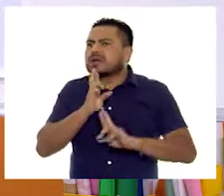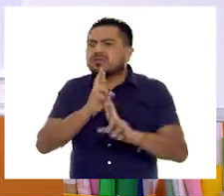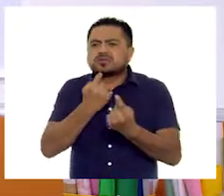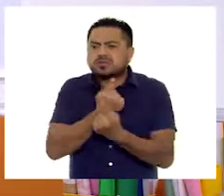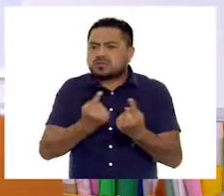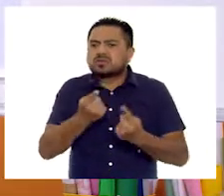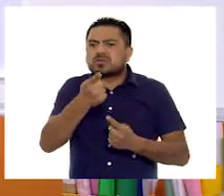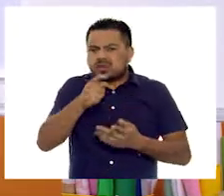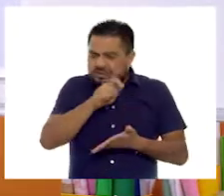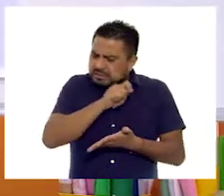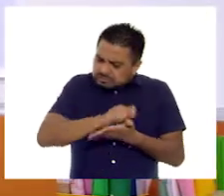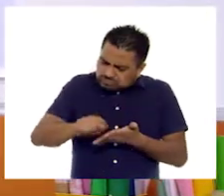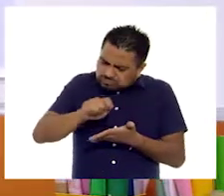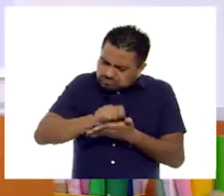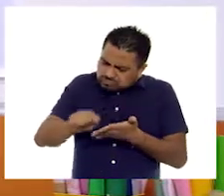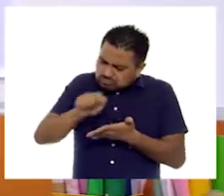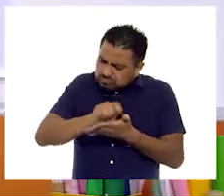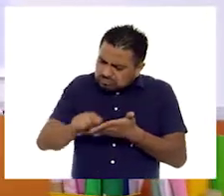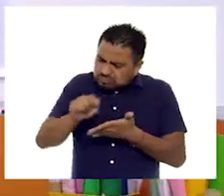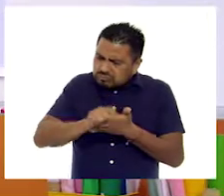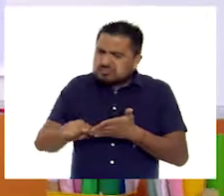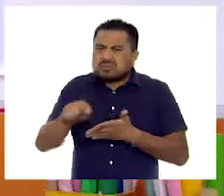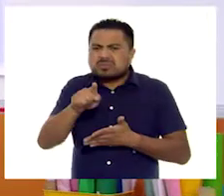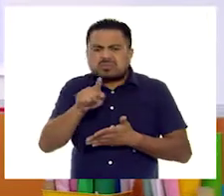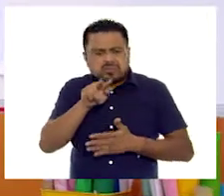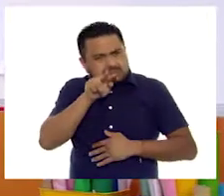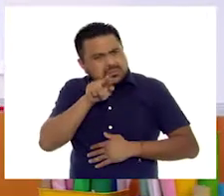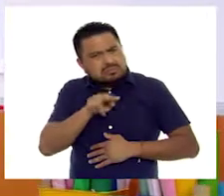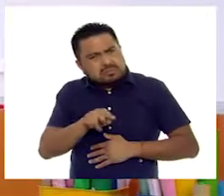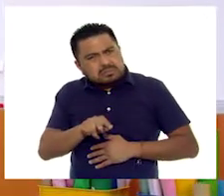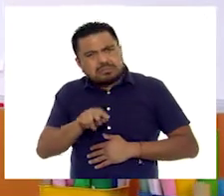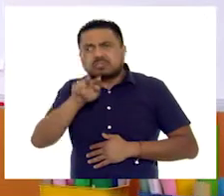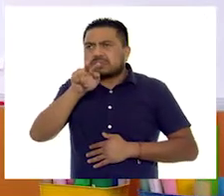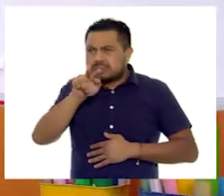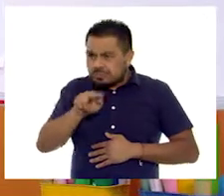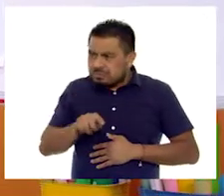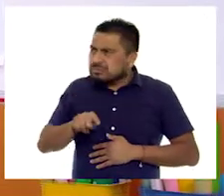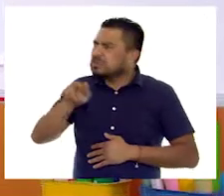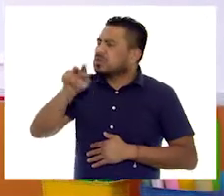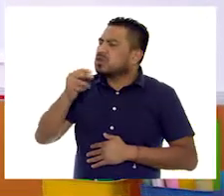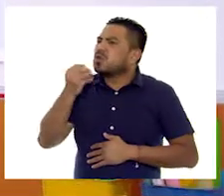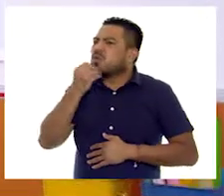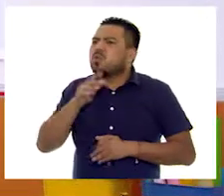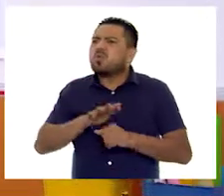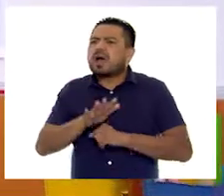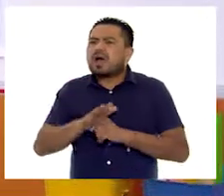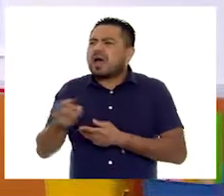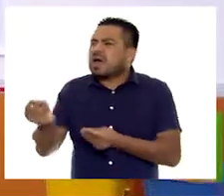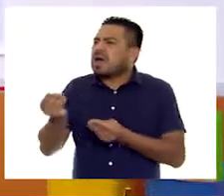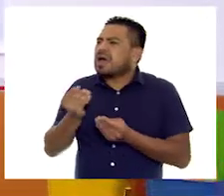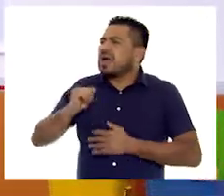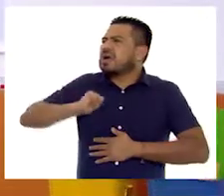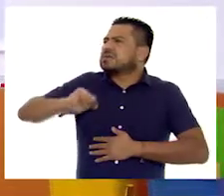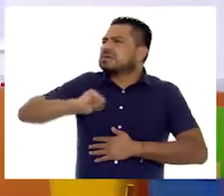Entonces vayan escribiendo sus respuestas, vayan viendo qué alimentos les daba su mamá, qué bebidas.